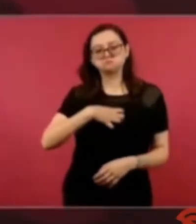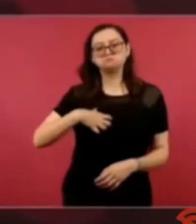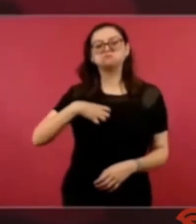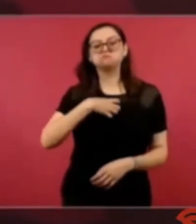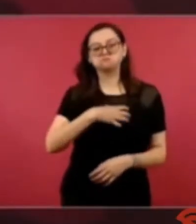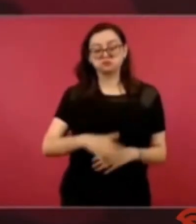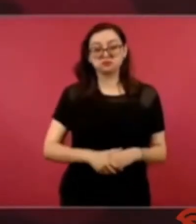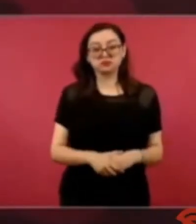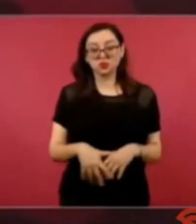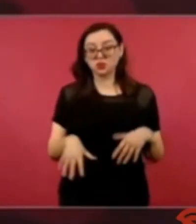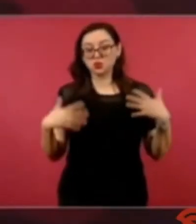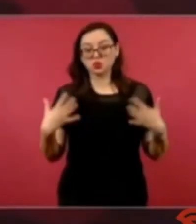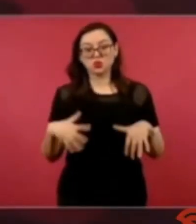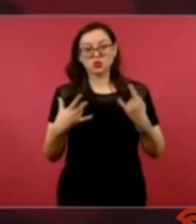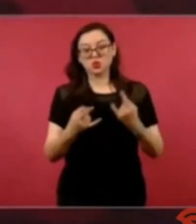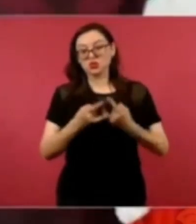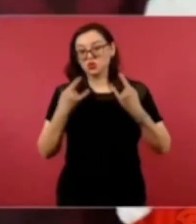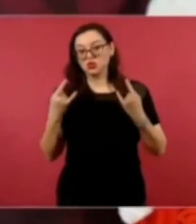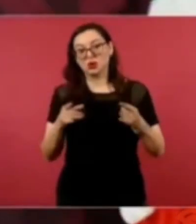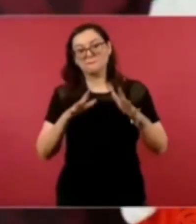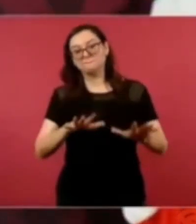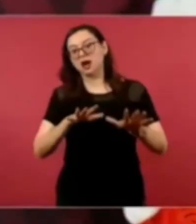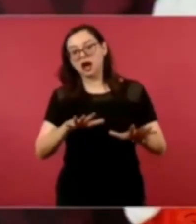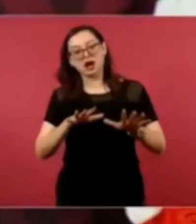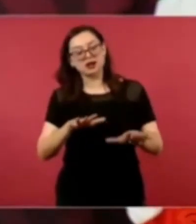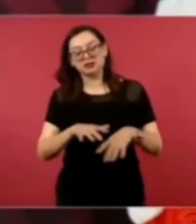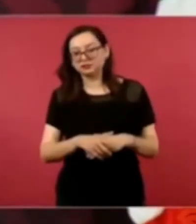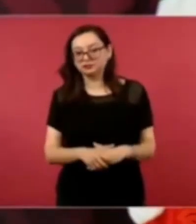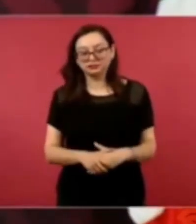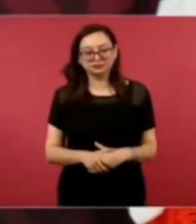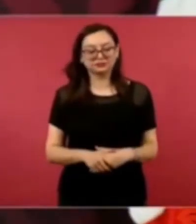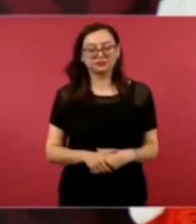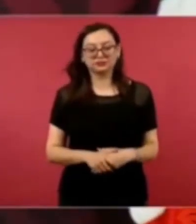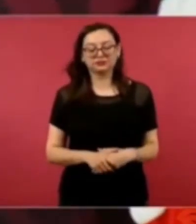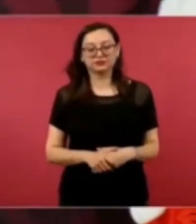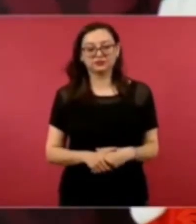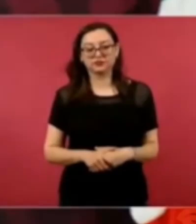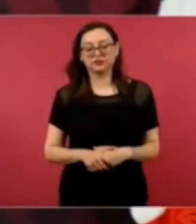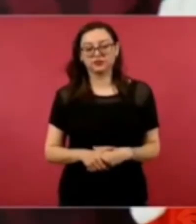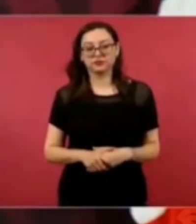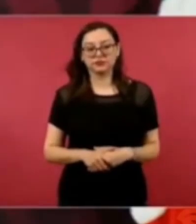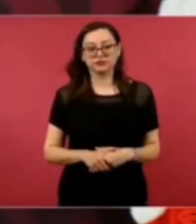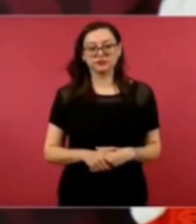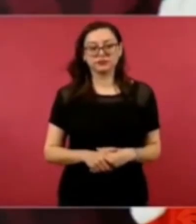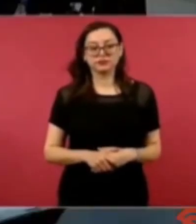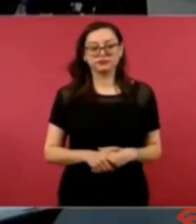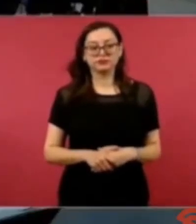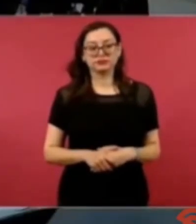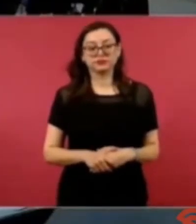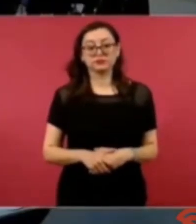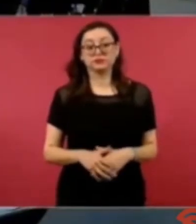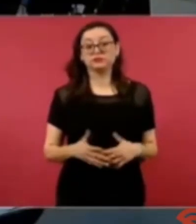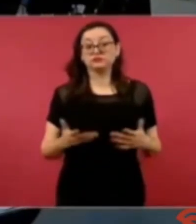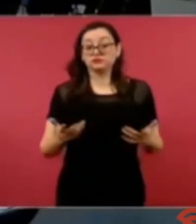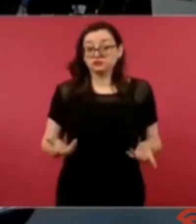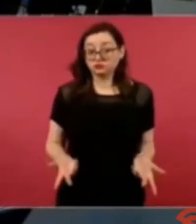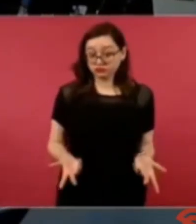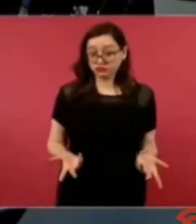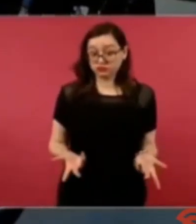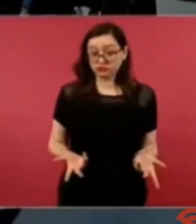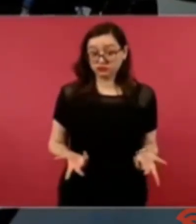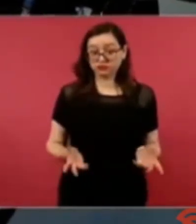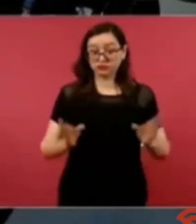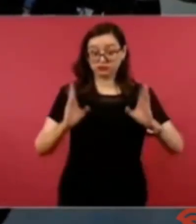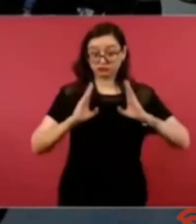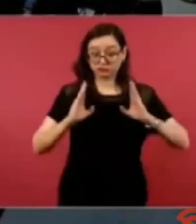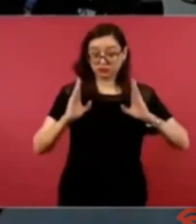es todo un acontecimiento para México y lo que le preguntaba presidente están preparadas las fuerzas